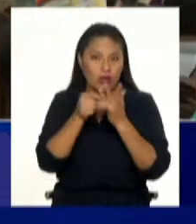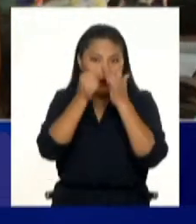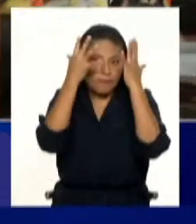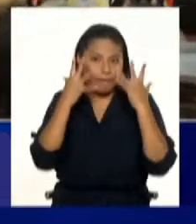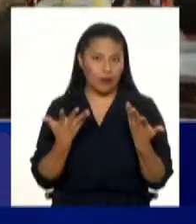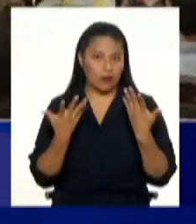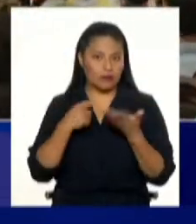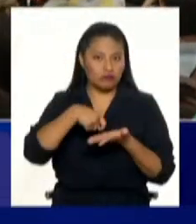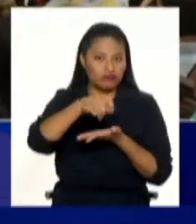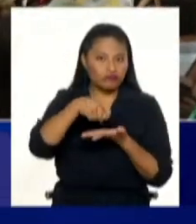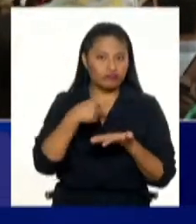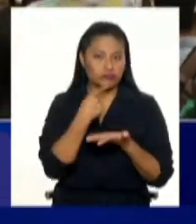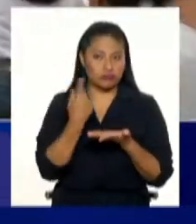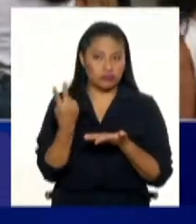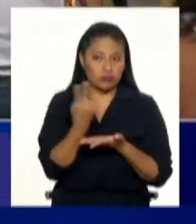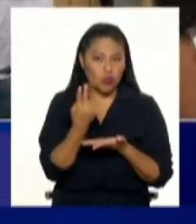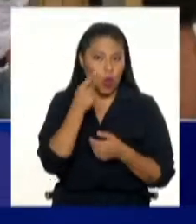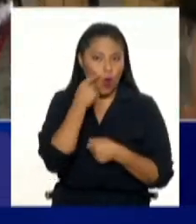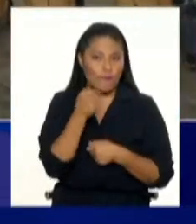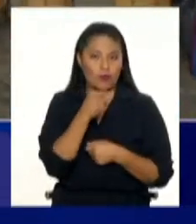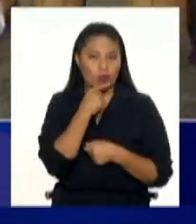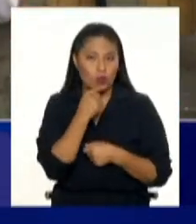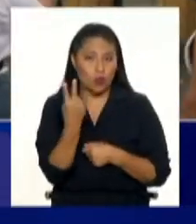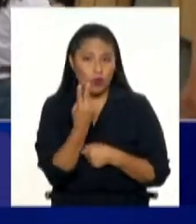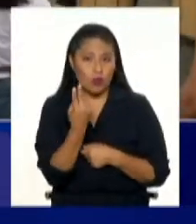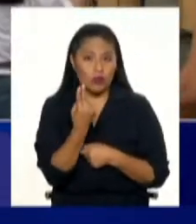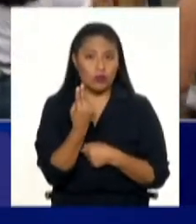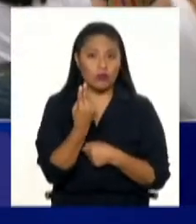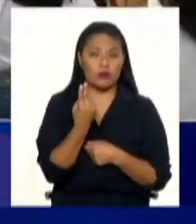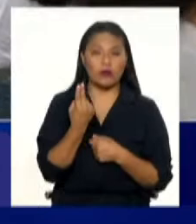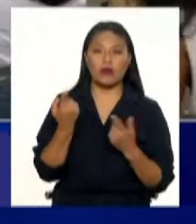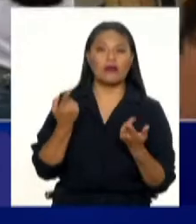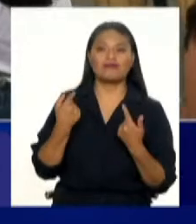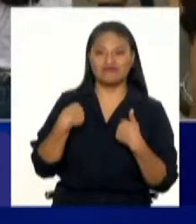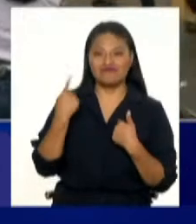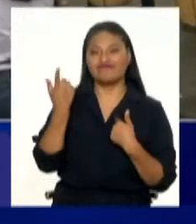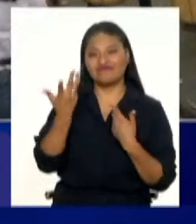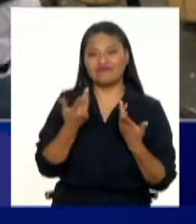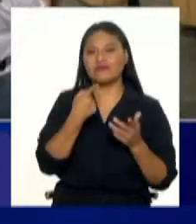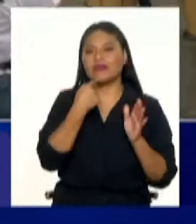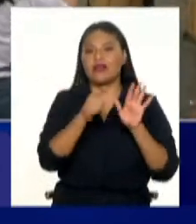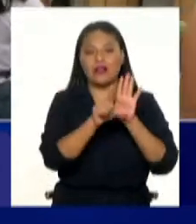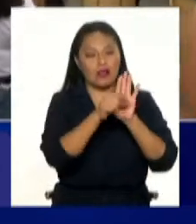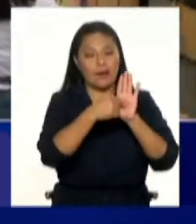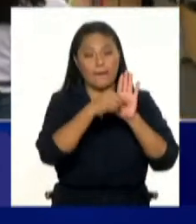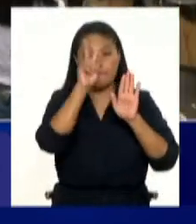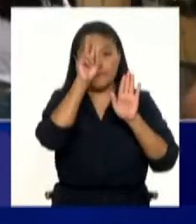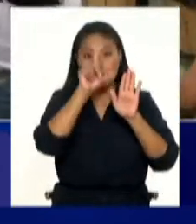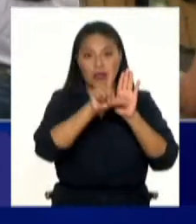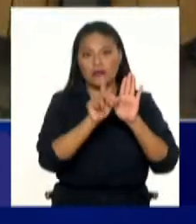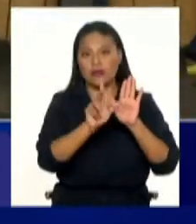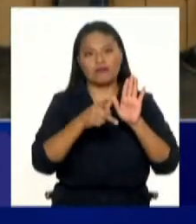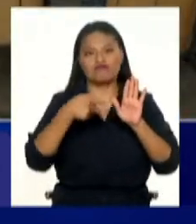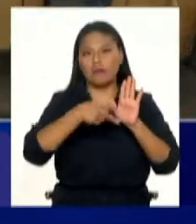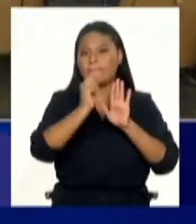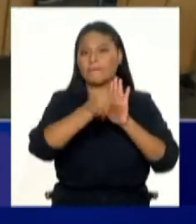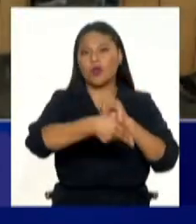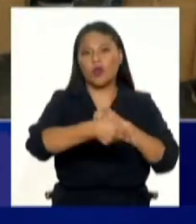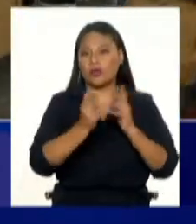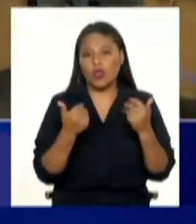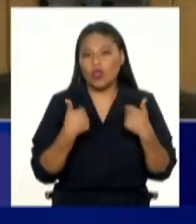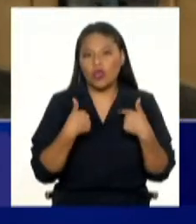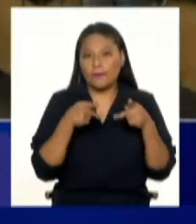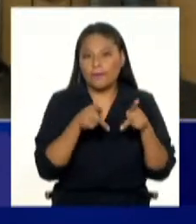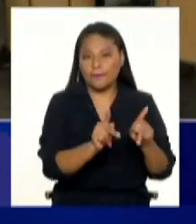cualquier ciudadano. Por supuesto, no pueden, no pueden, ya la ley en el Perú no les permite tener,